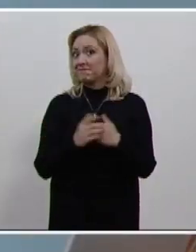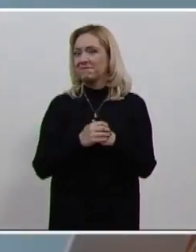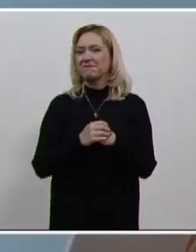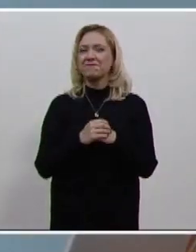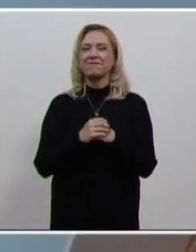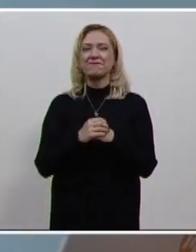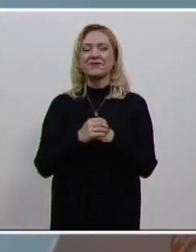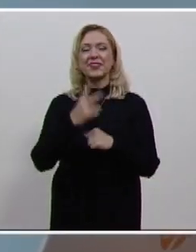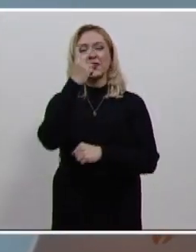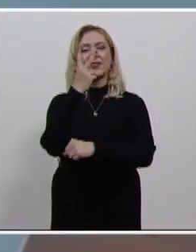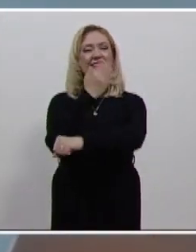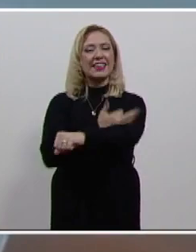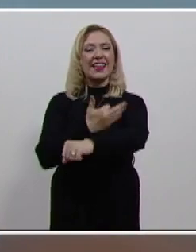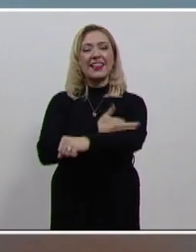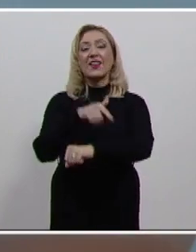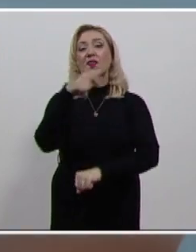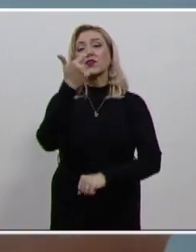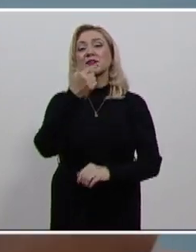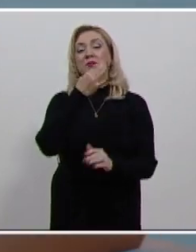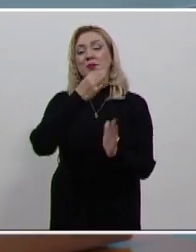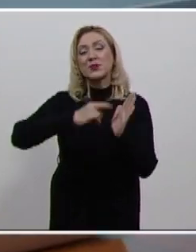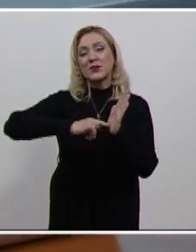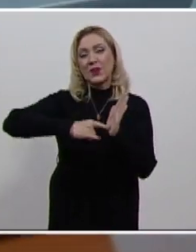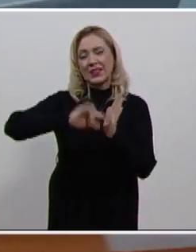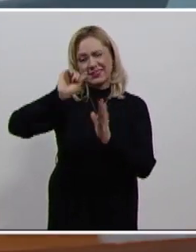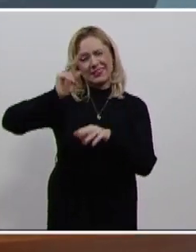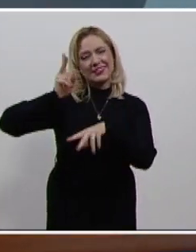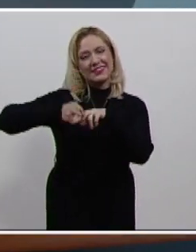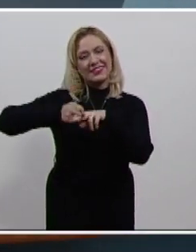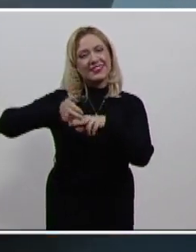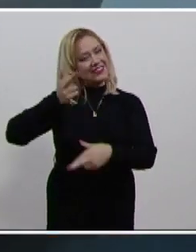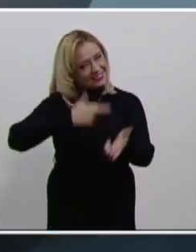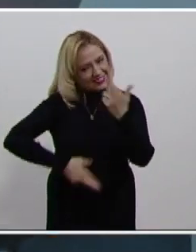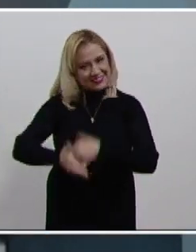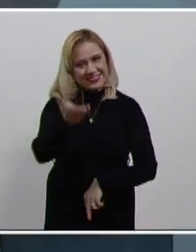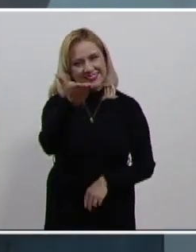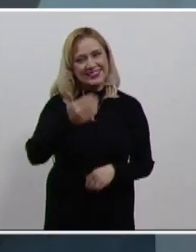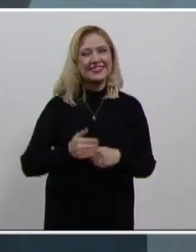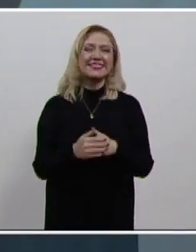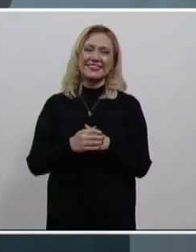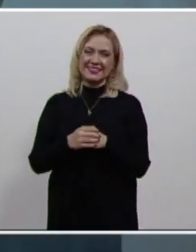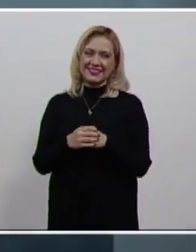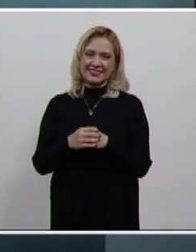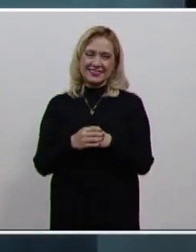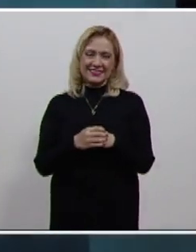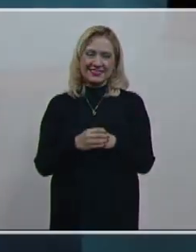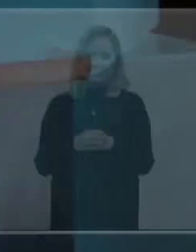Dos de la tarde con 12 minutos, vámonos rápidamente a unos mensajes y regresamos con más.